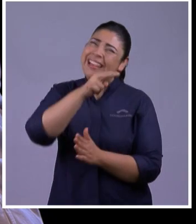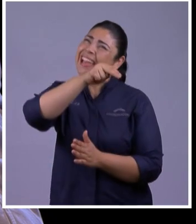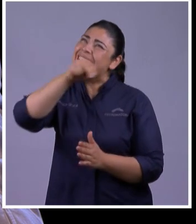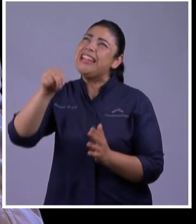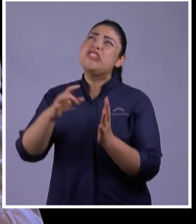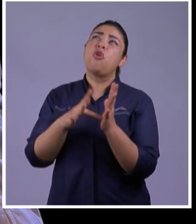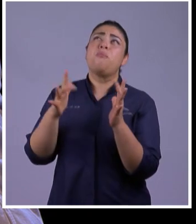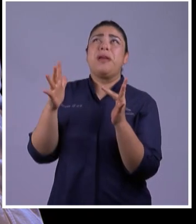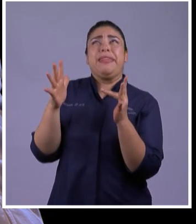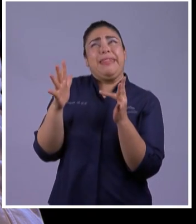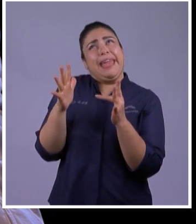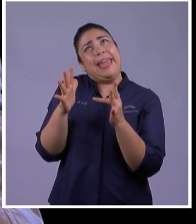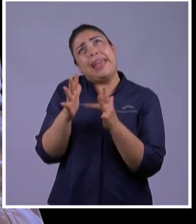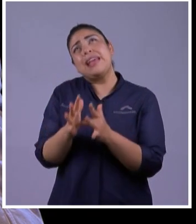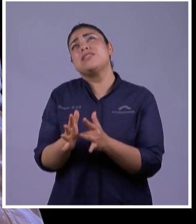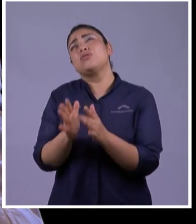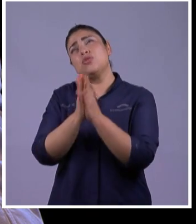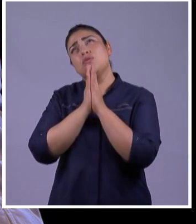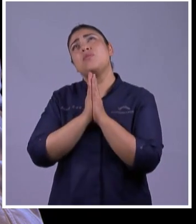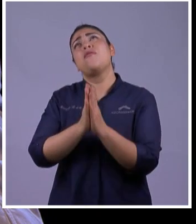Se Habla De Un Nuevo Normal